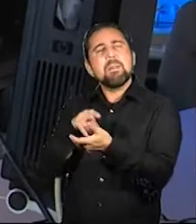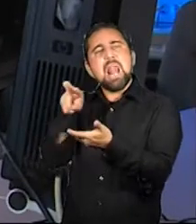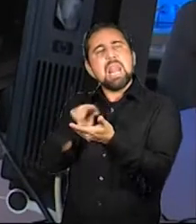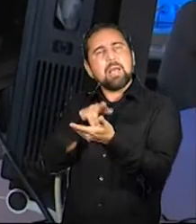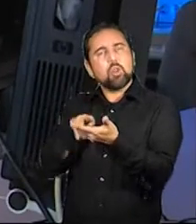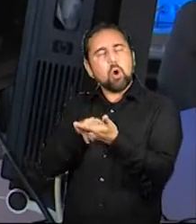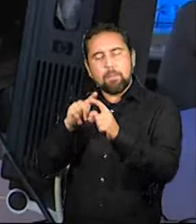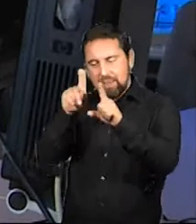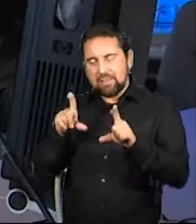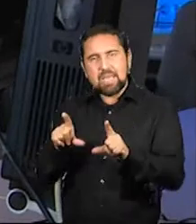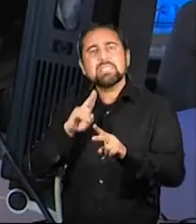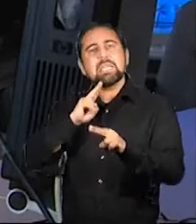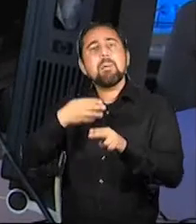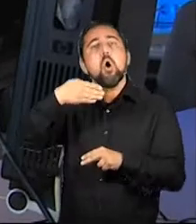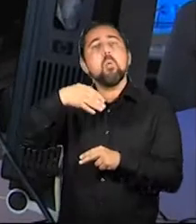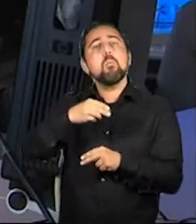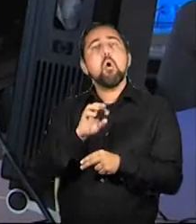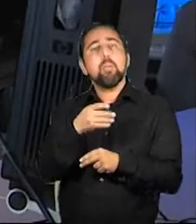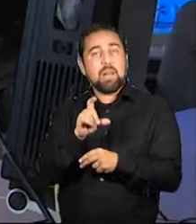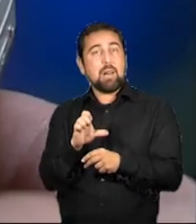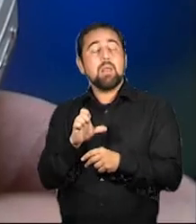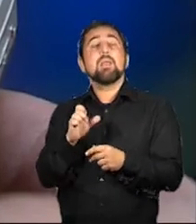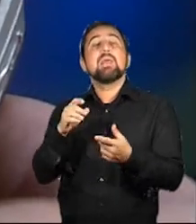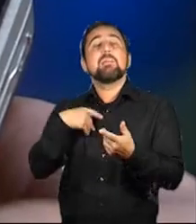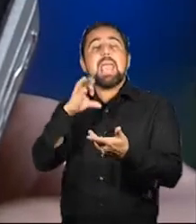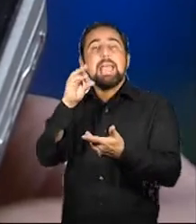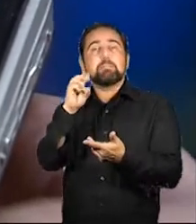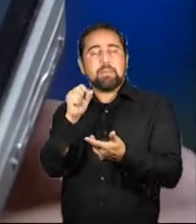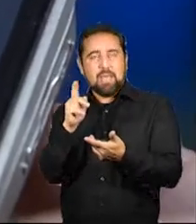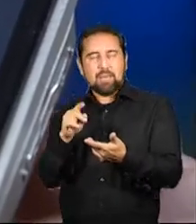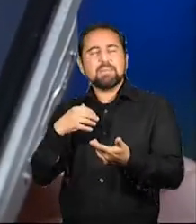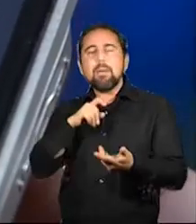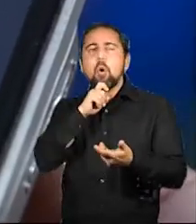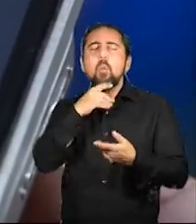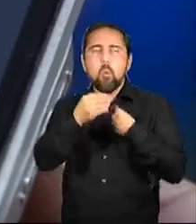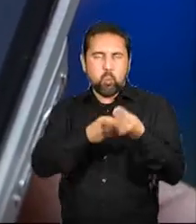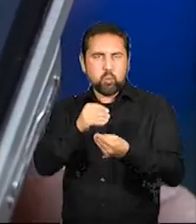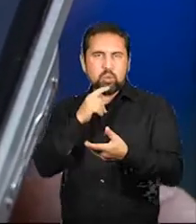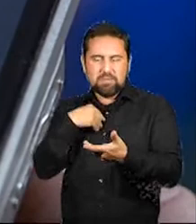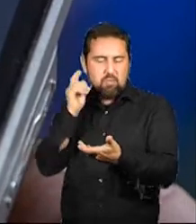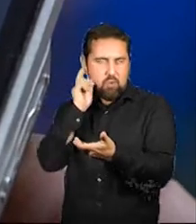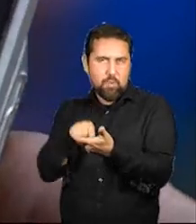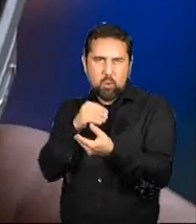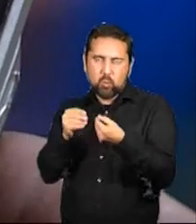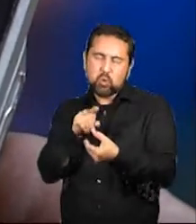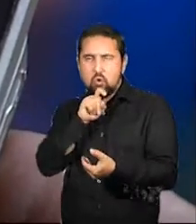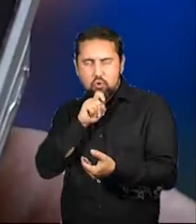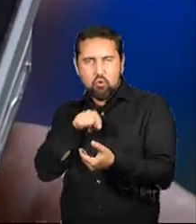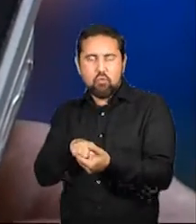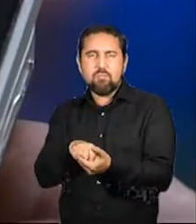teléfono móvil. Este estrés de pantalla se llama MobileSpeak. Y vamos a ver cómo naveo por las distintas opciones del mismo.